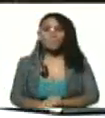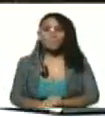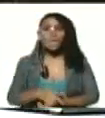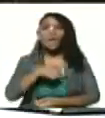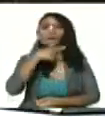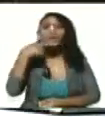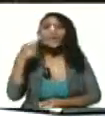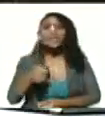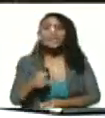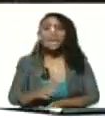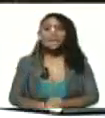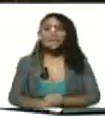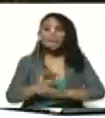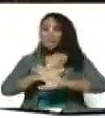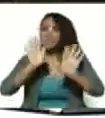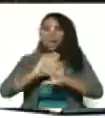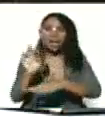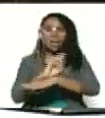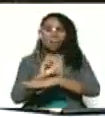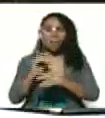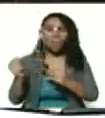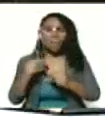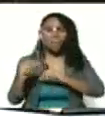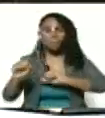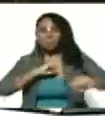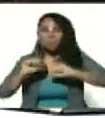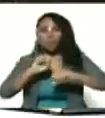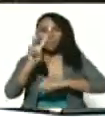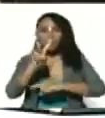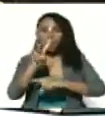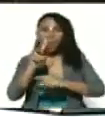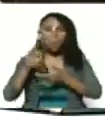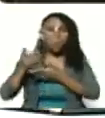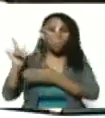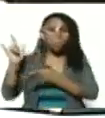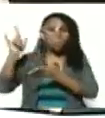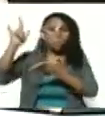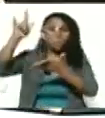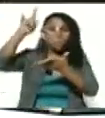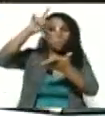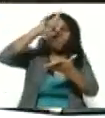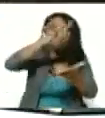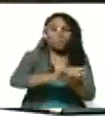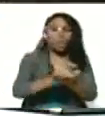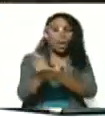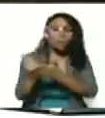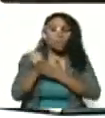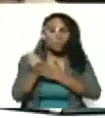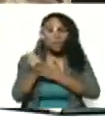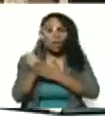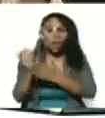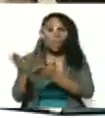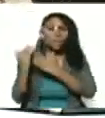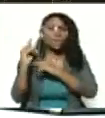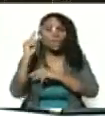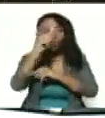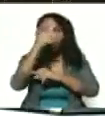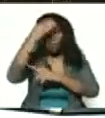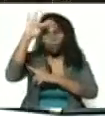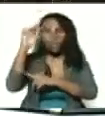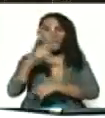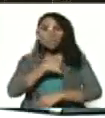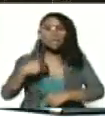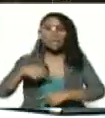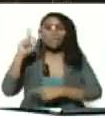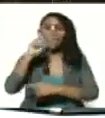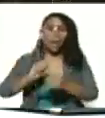Rusia, ya rápidamente movilizó dos gigantes, dos aviones gigantes de apoyuda y apoyo a Cuba. China salió ahí